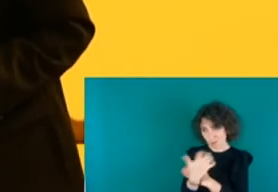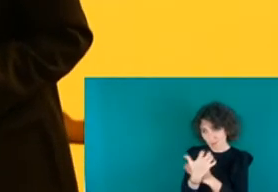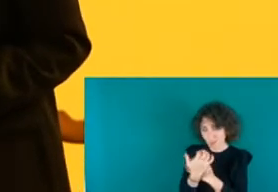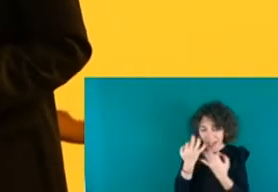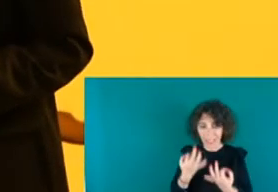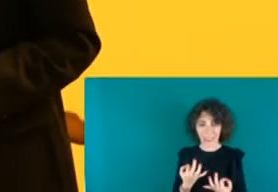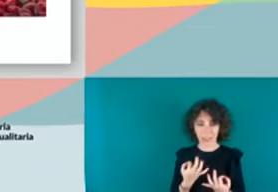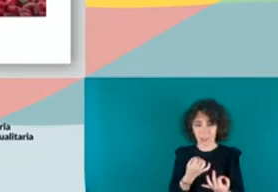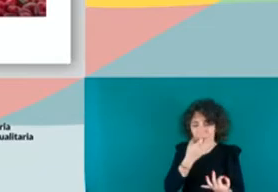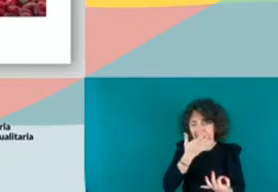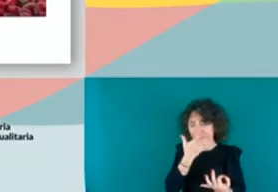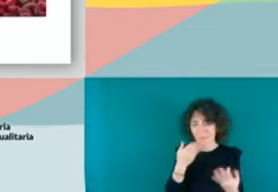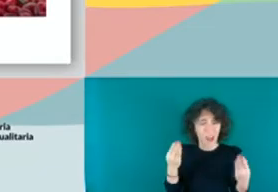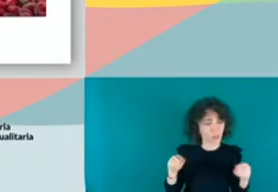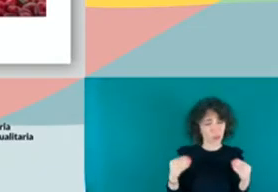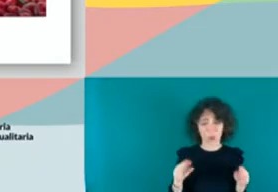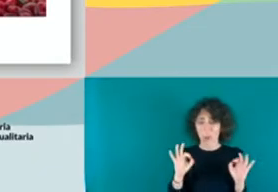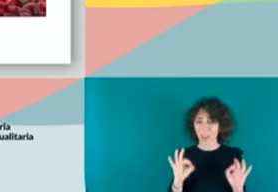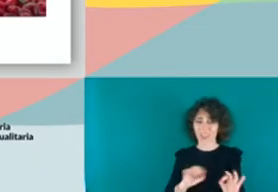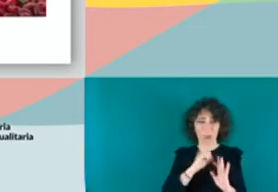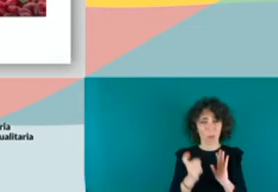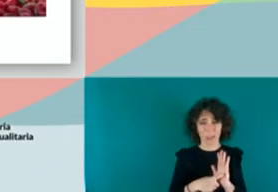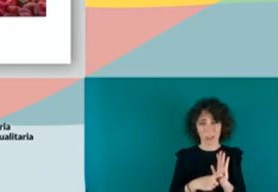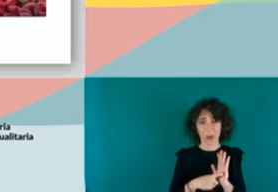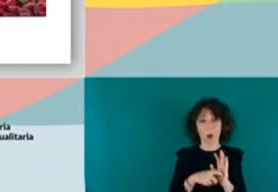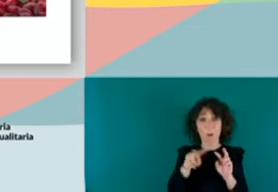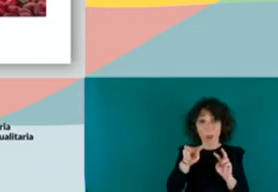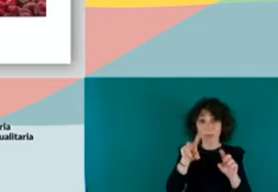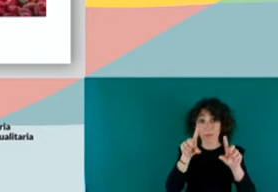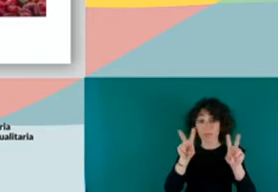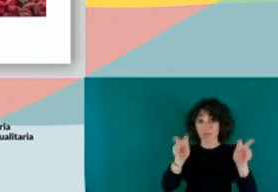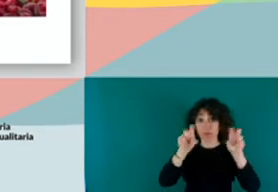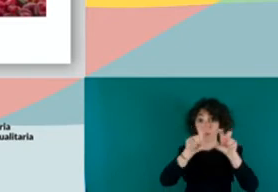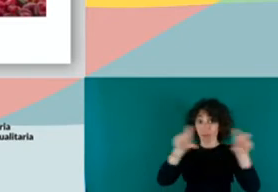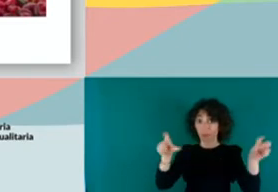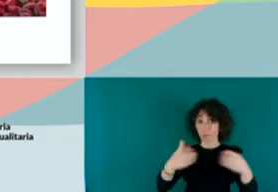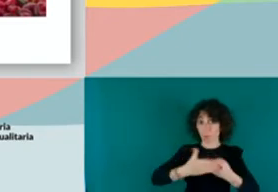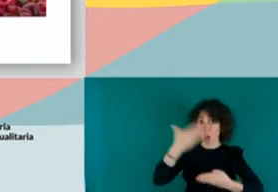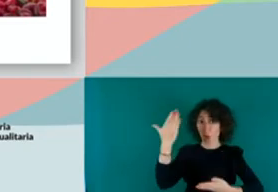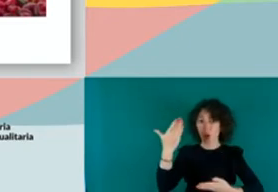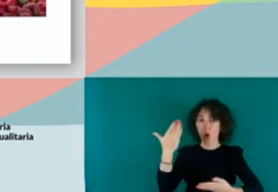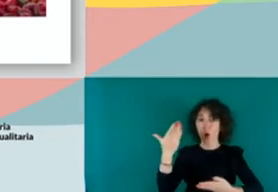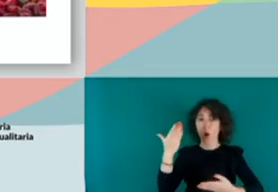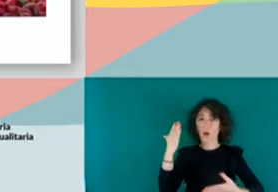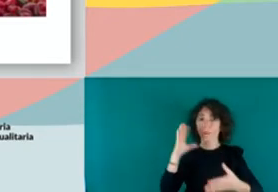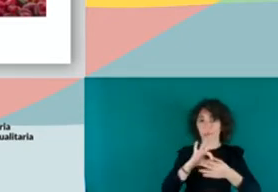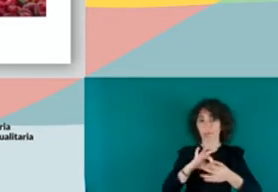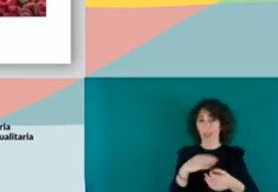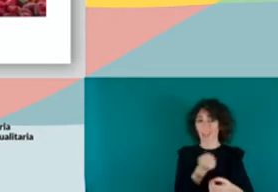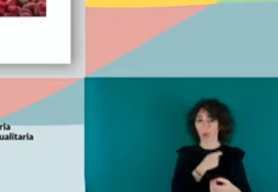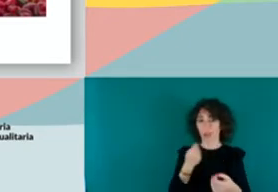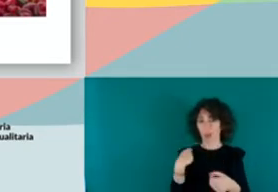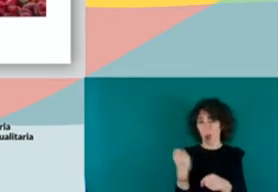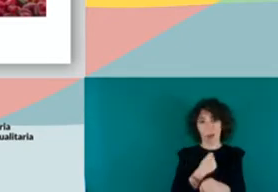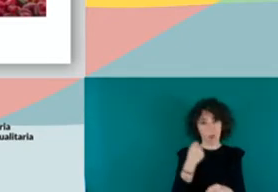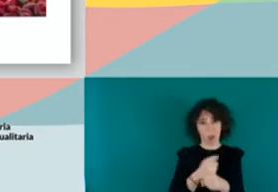ridículo, absurdo. Ahí pueden ver un titular sobre la explotación laboral de personas